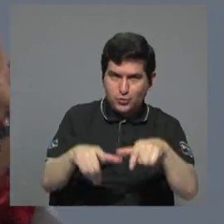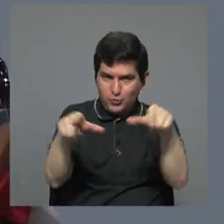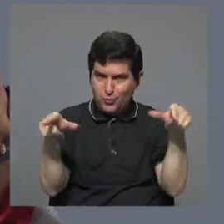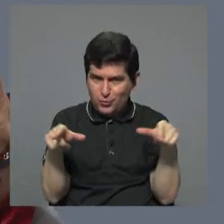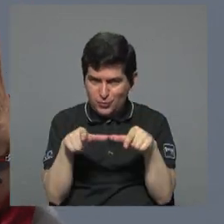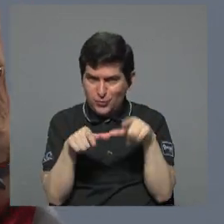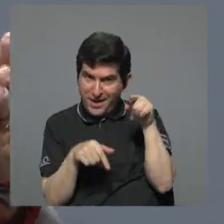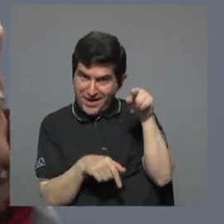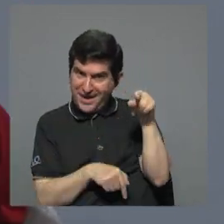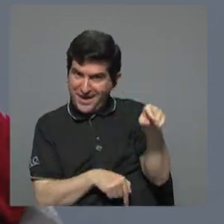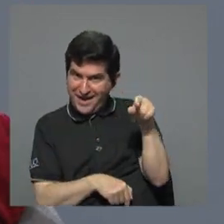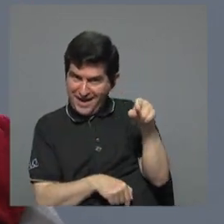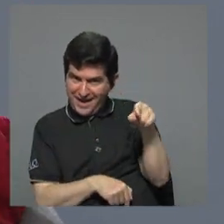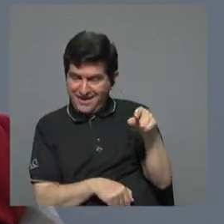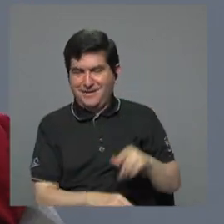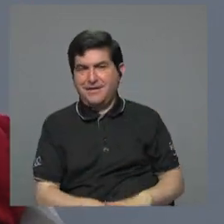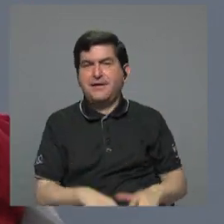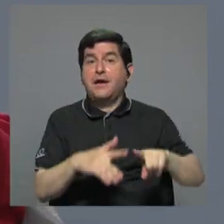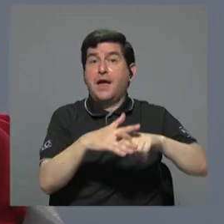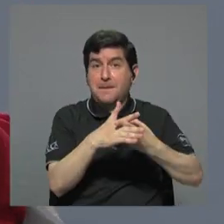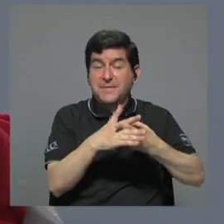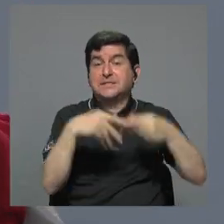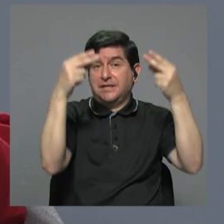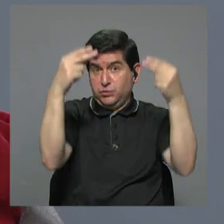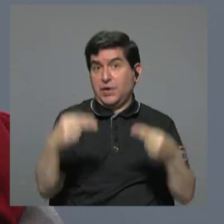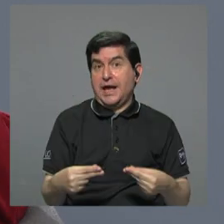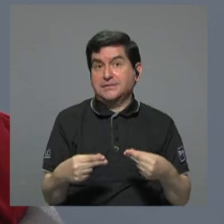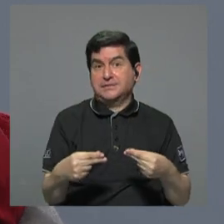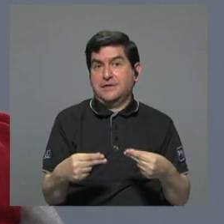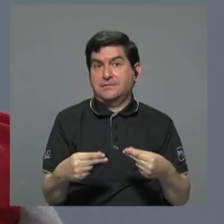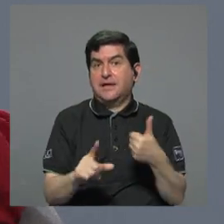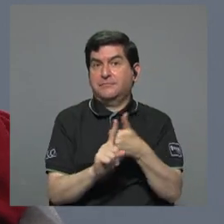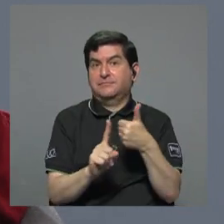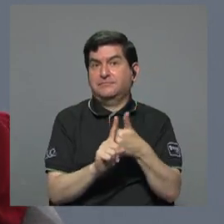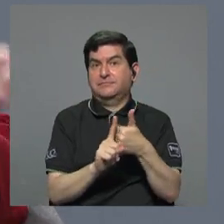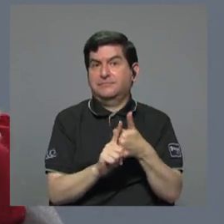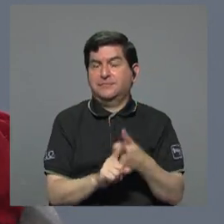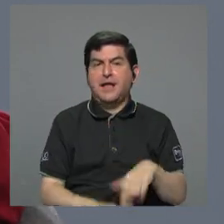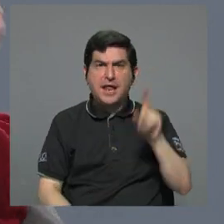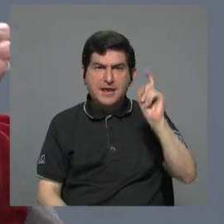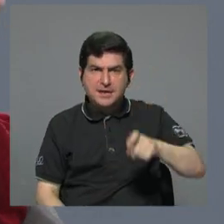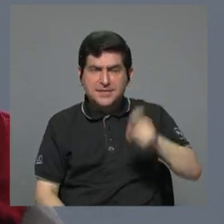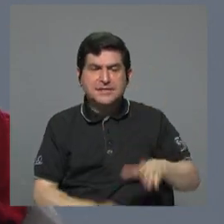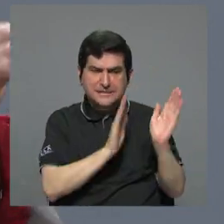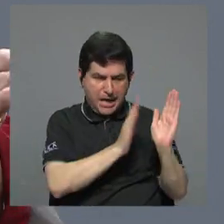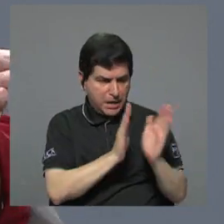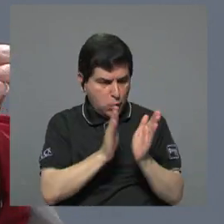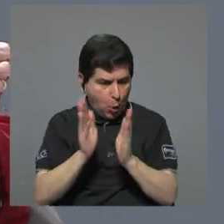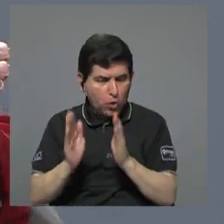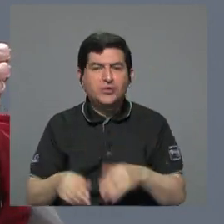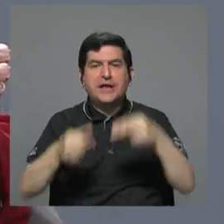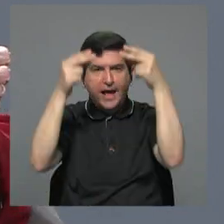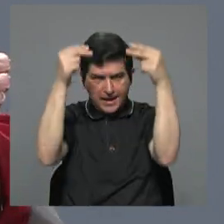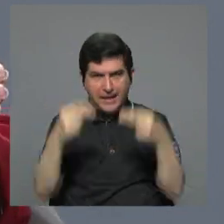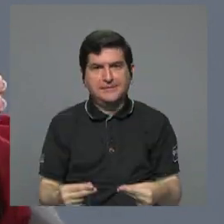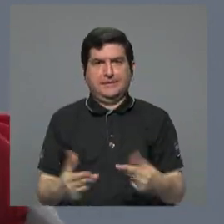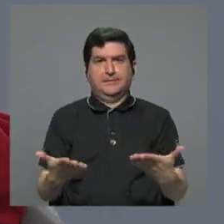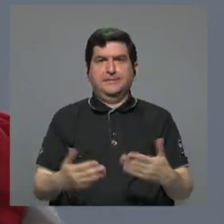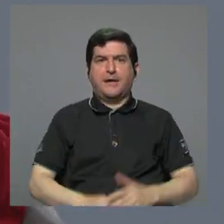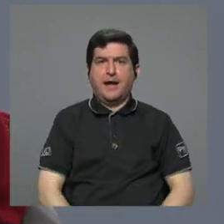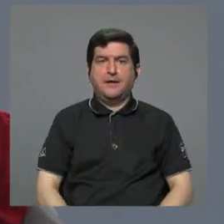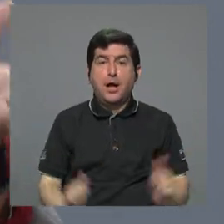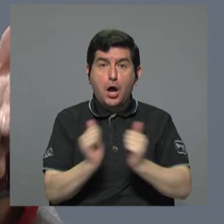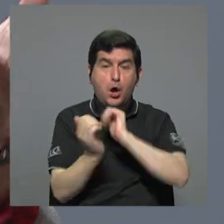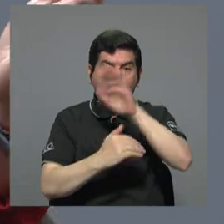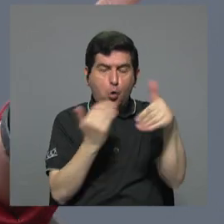donde está, empezando por Hacienda, empezando por Hacienda, que hay que ponerle orden Hacienda, ¿verdad? Con